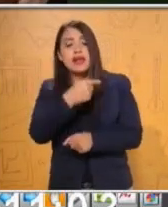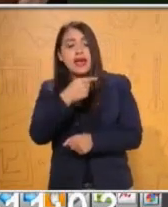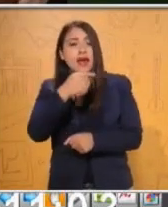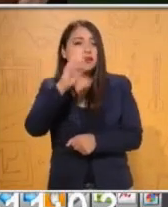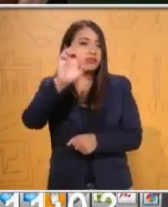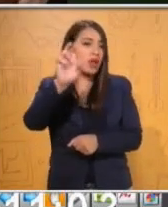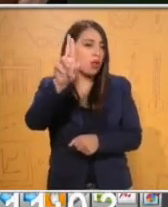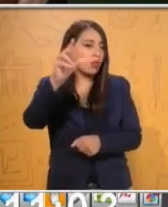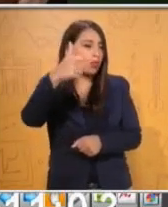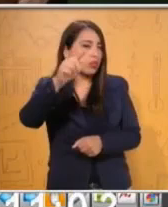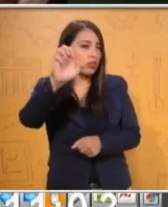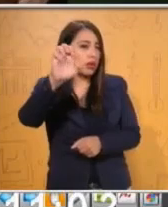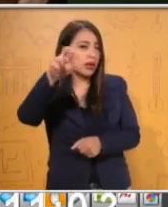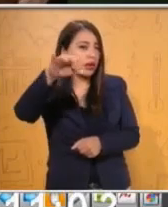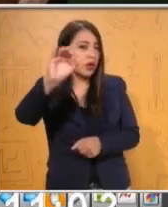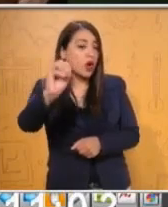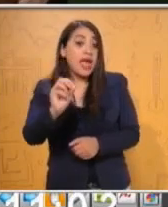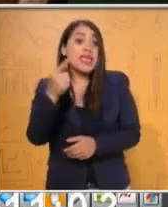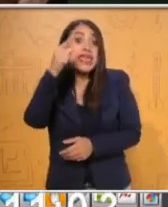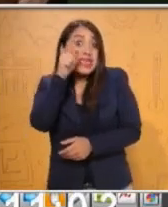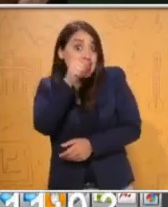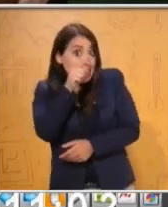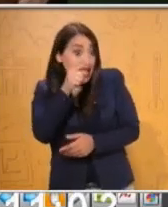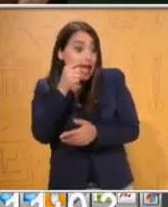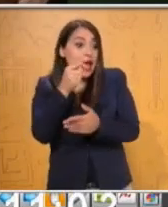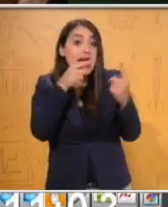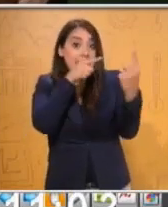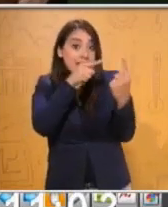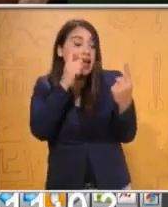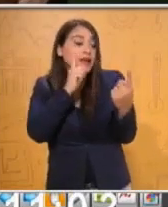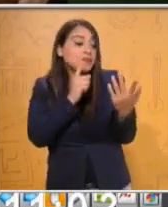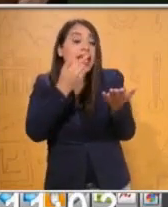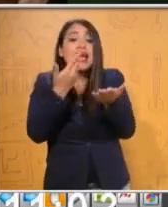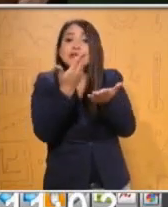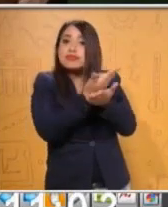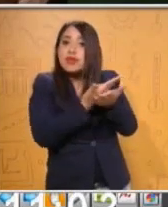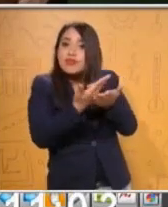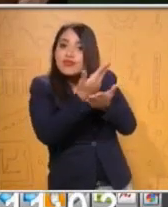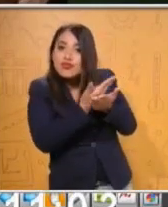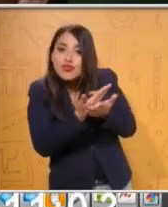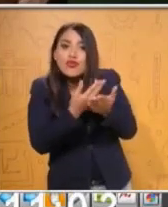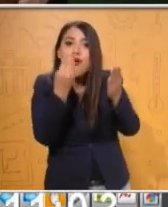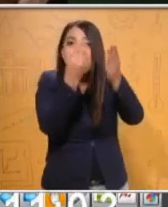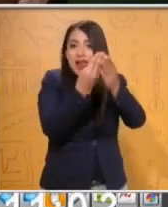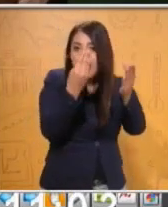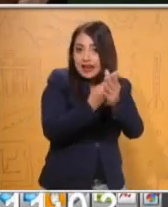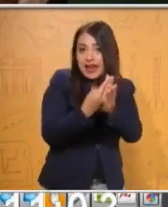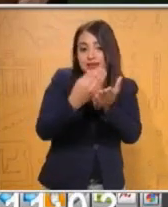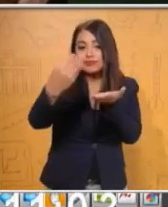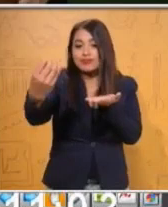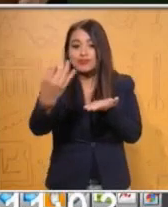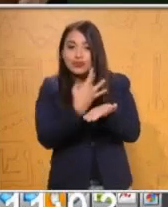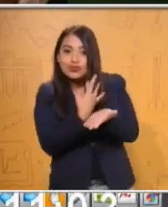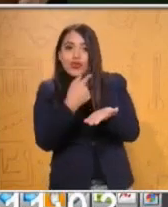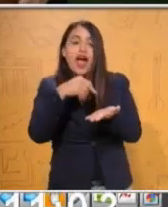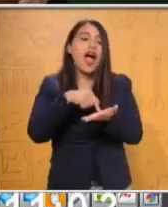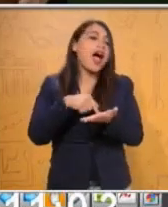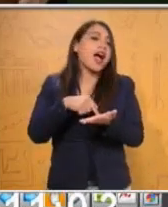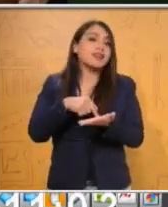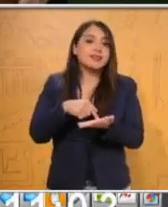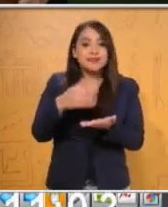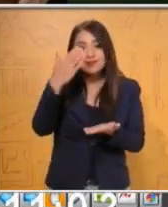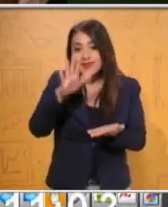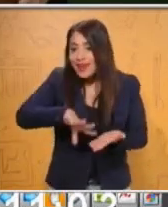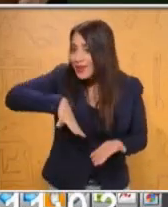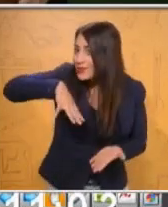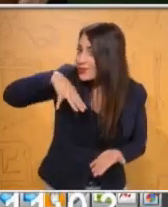clase muy especial y nos lo hizo llegar con mucho afecto. reconocemos este esfuerzo. También a